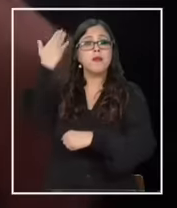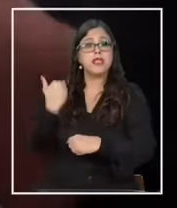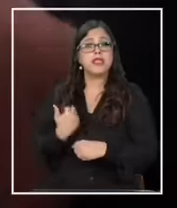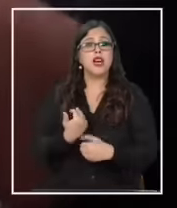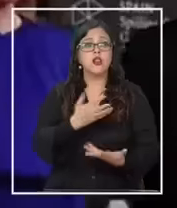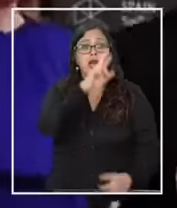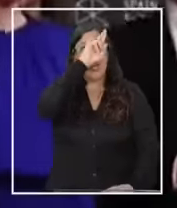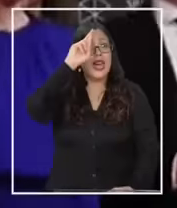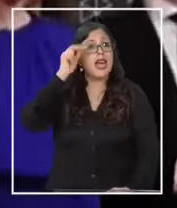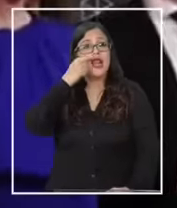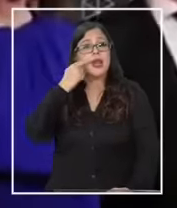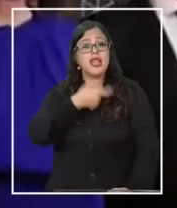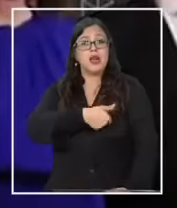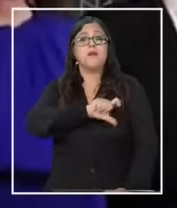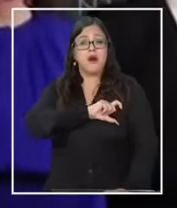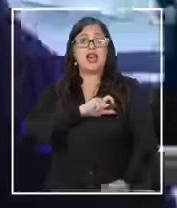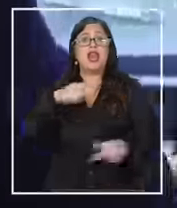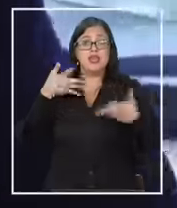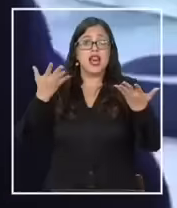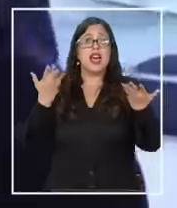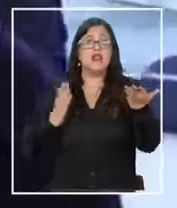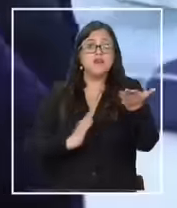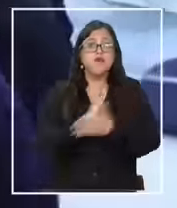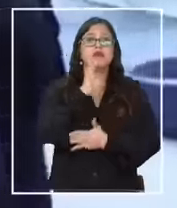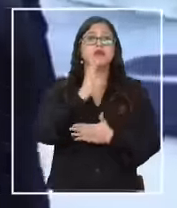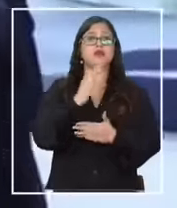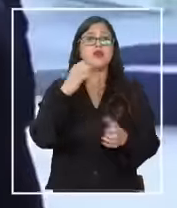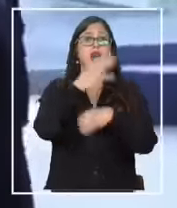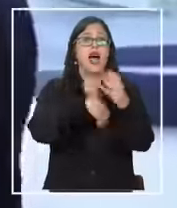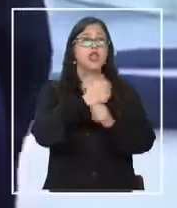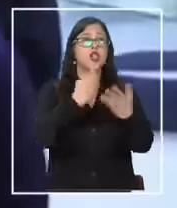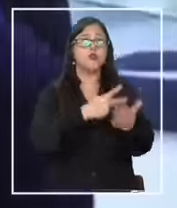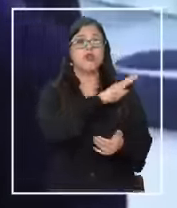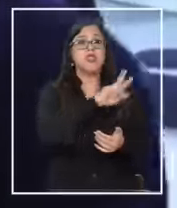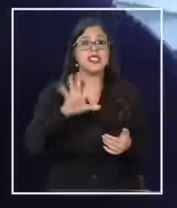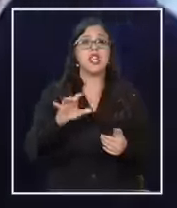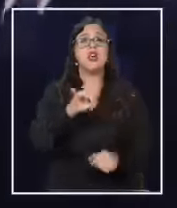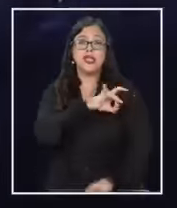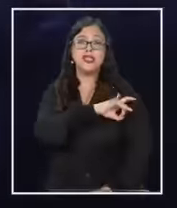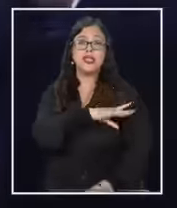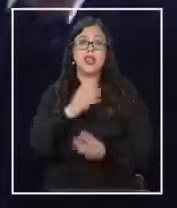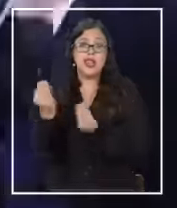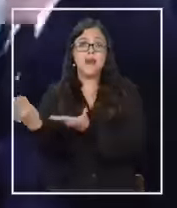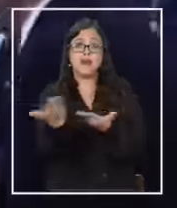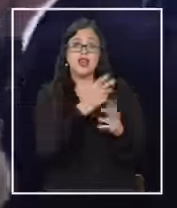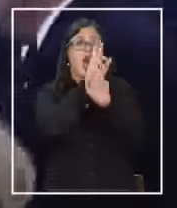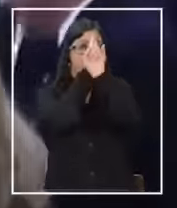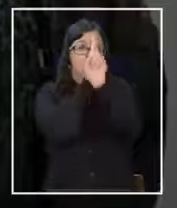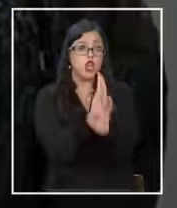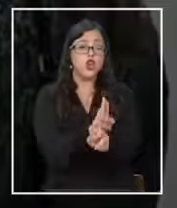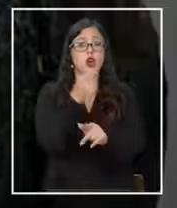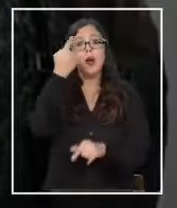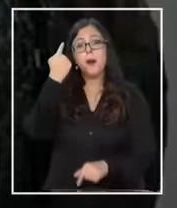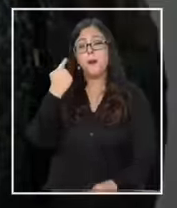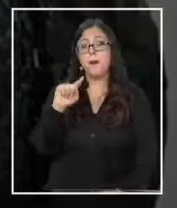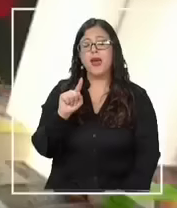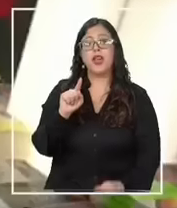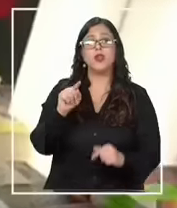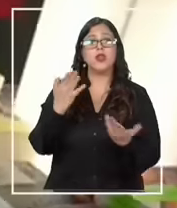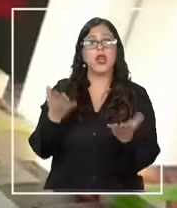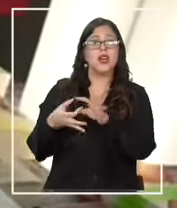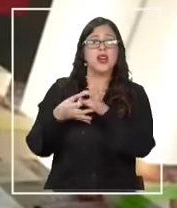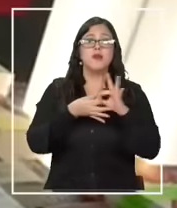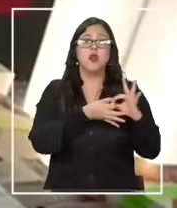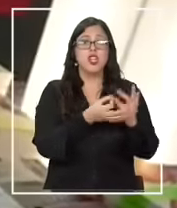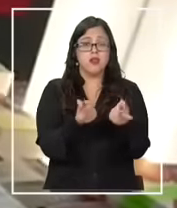el rey de España daba el vamos al evento en 2025 sería el turno de Chile de ser el invitado de honor sin embargo aludiendo